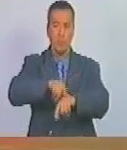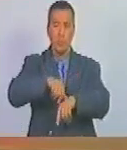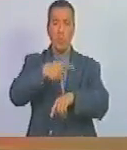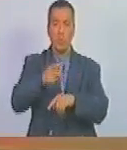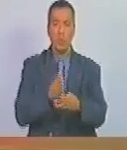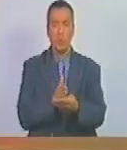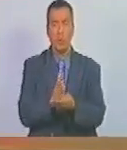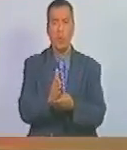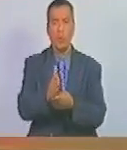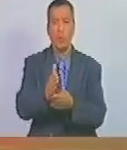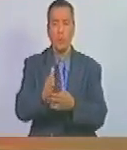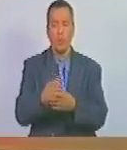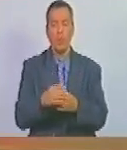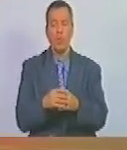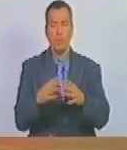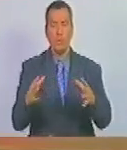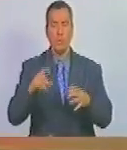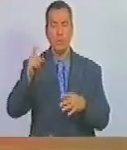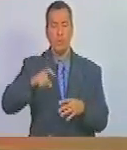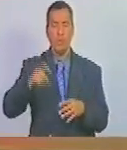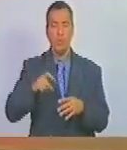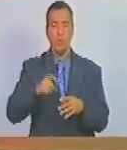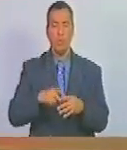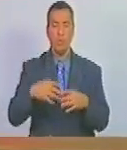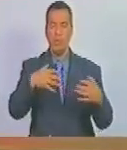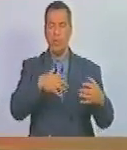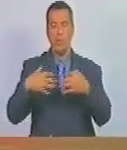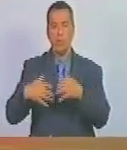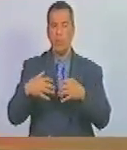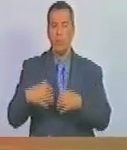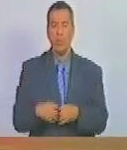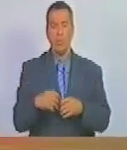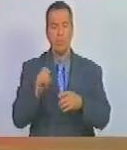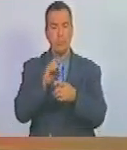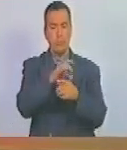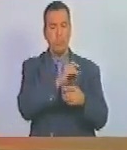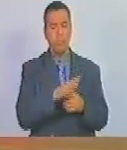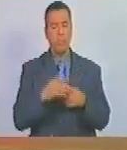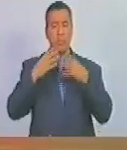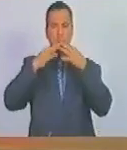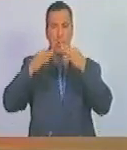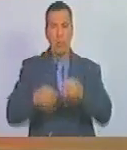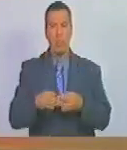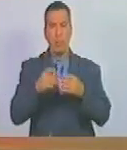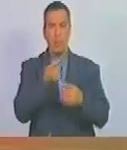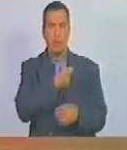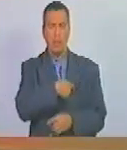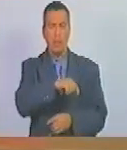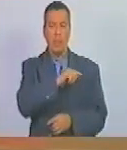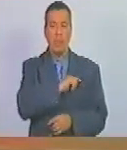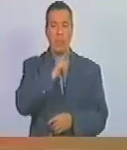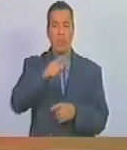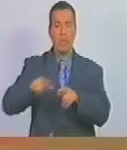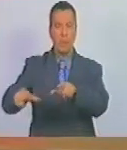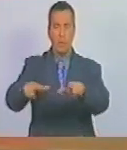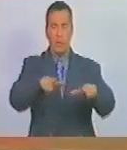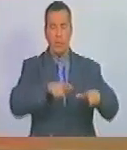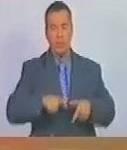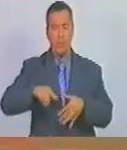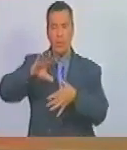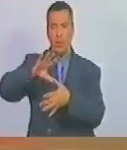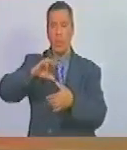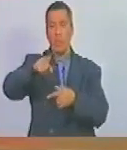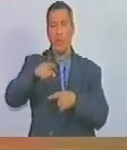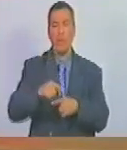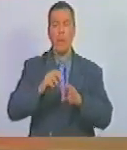un camino de arduas pero necesarias luchas por la expulsión definitiva del imperio español de tierras americanas